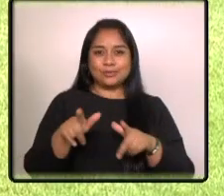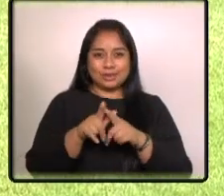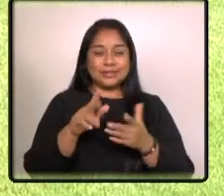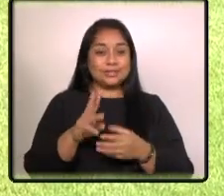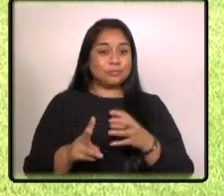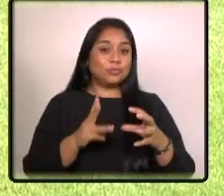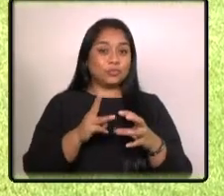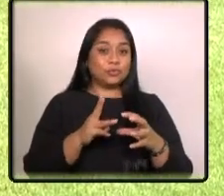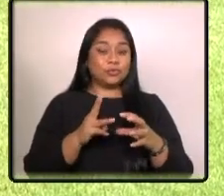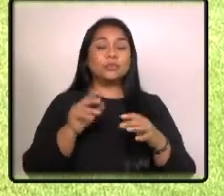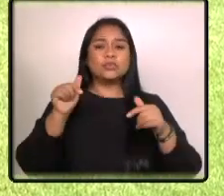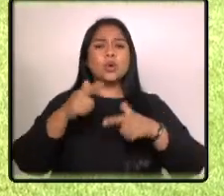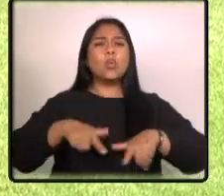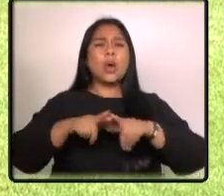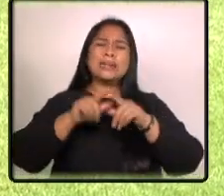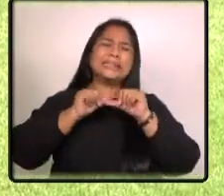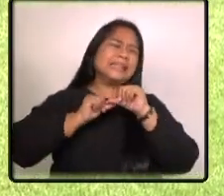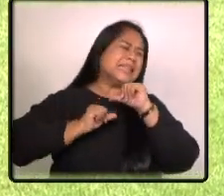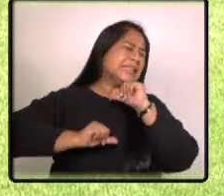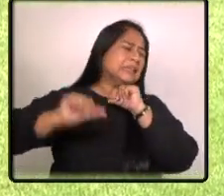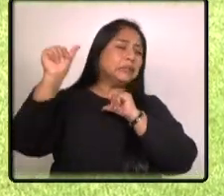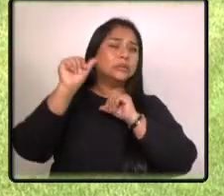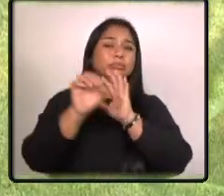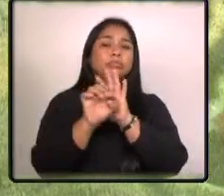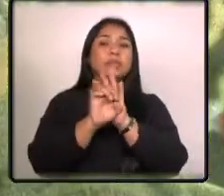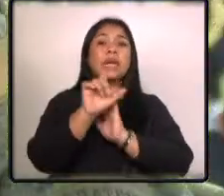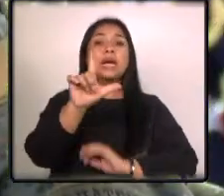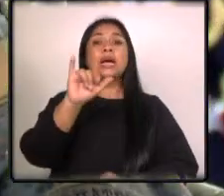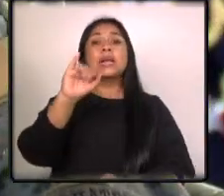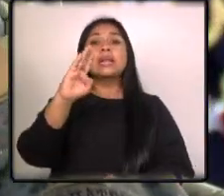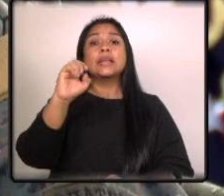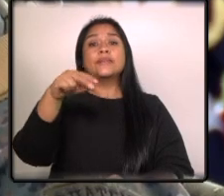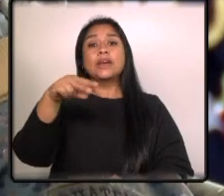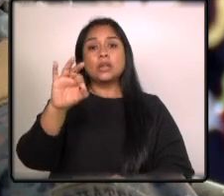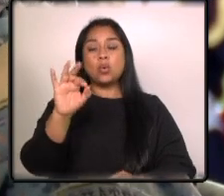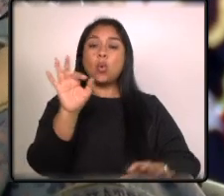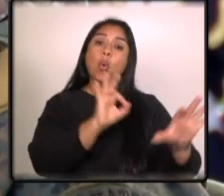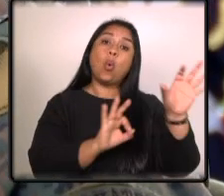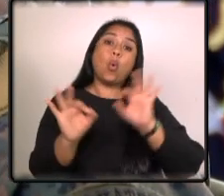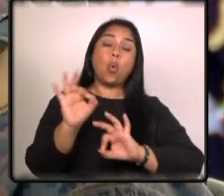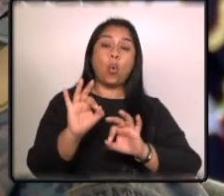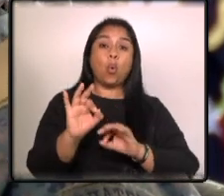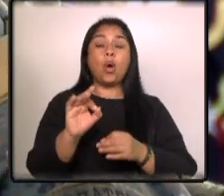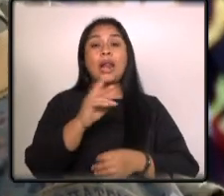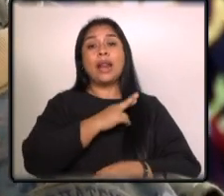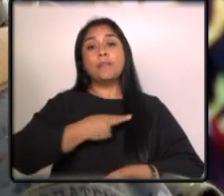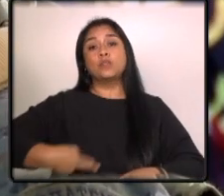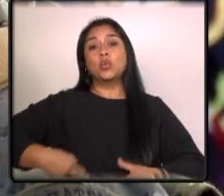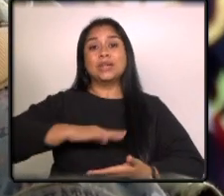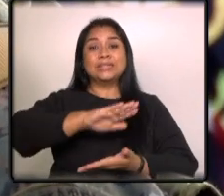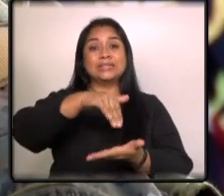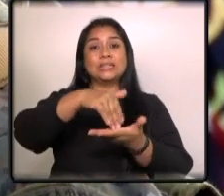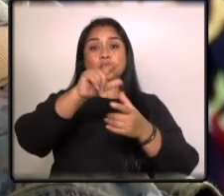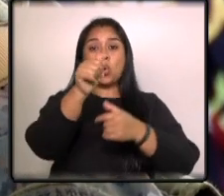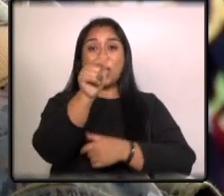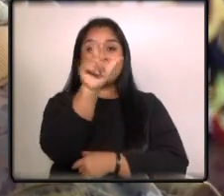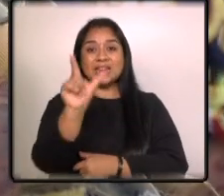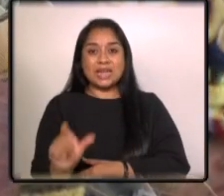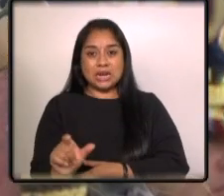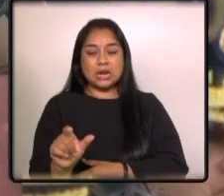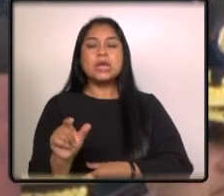en lugares tan remotos como el Líbano o la República Centroafricana. Durante mi gobierno,